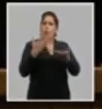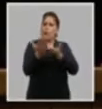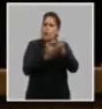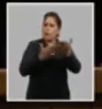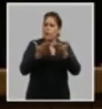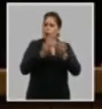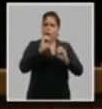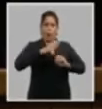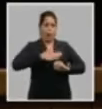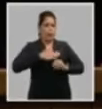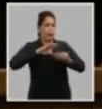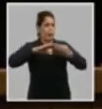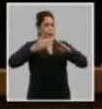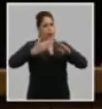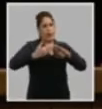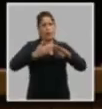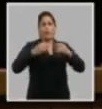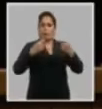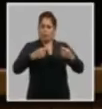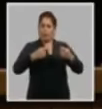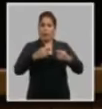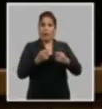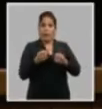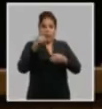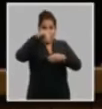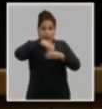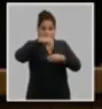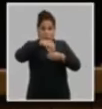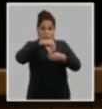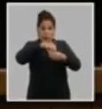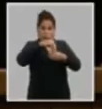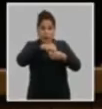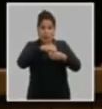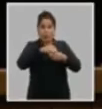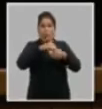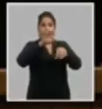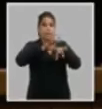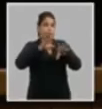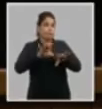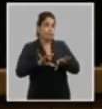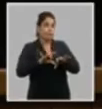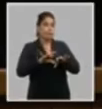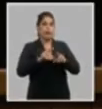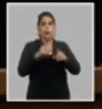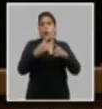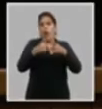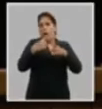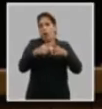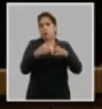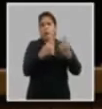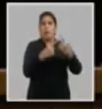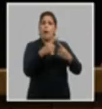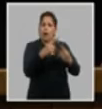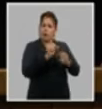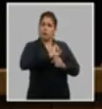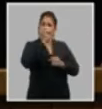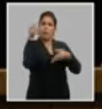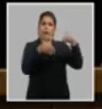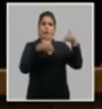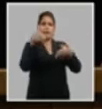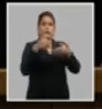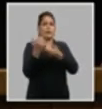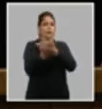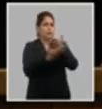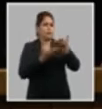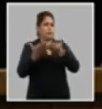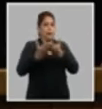intercambio debate y diálogo incluidos los del ámbito digital e informal para lograr una participación